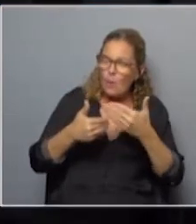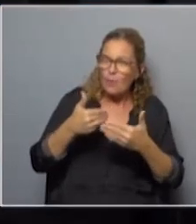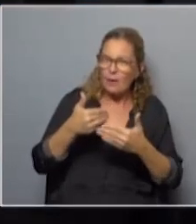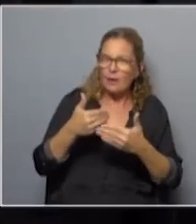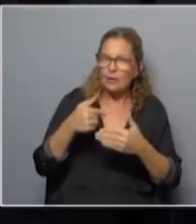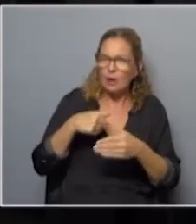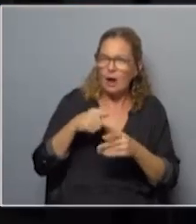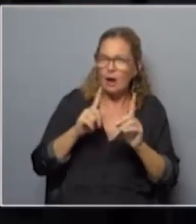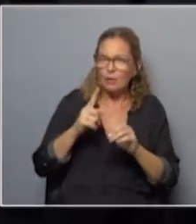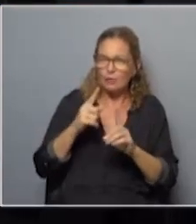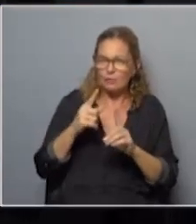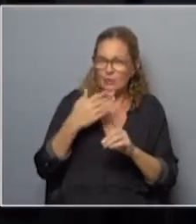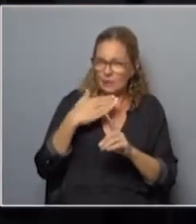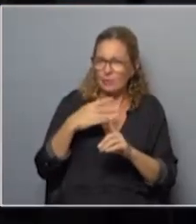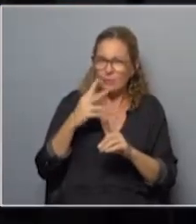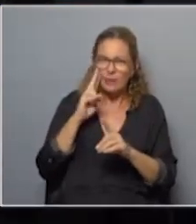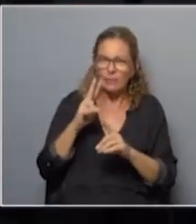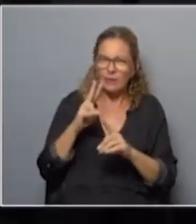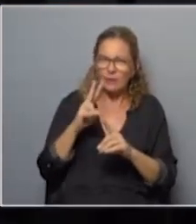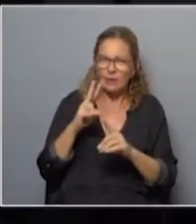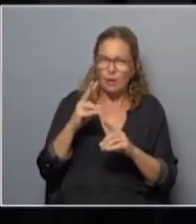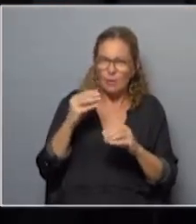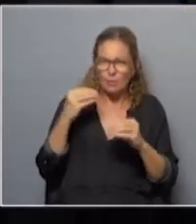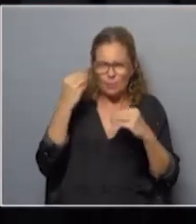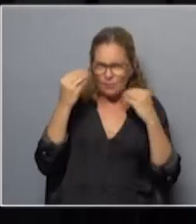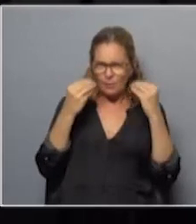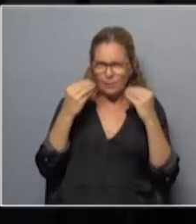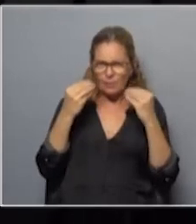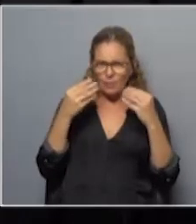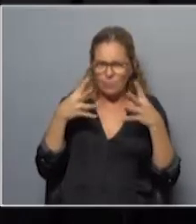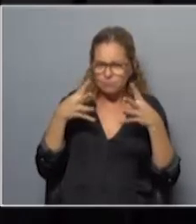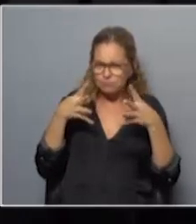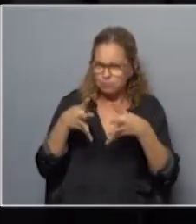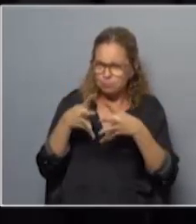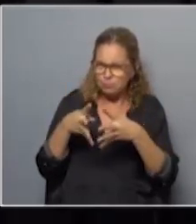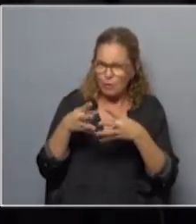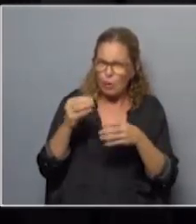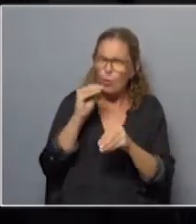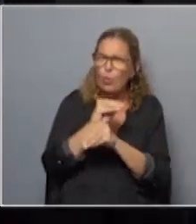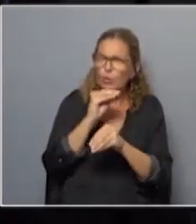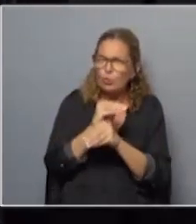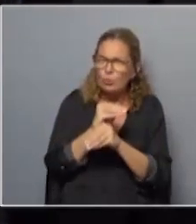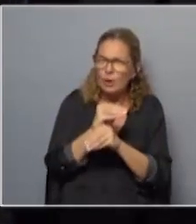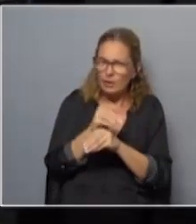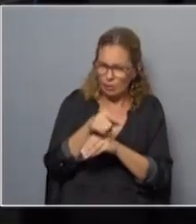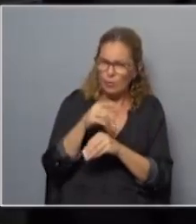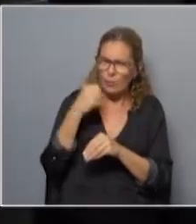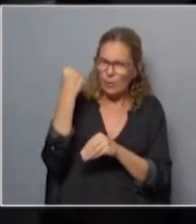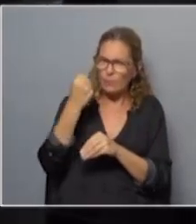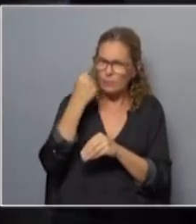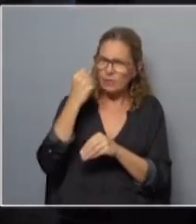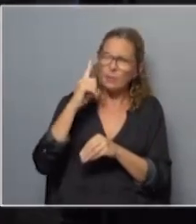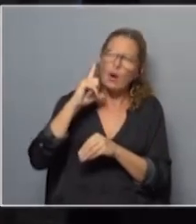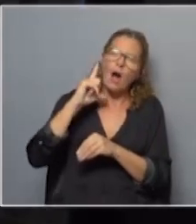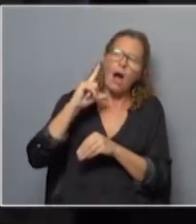que yo tiendo a ver con mucha preocupación, que es la guerra cultural, la batalla cultural, que obviamente tiene una trascendencia muy